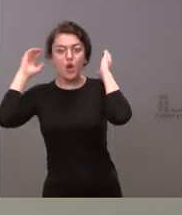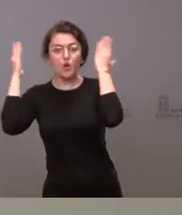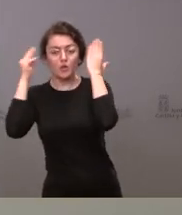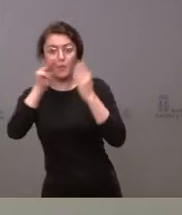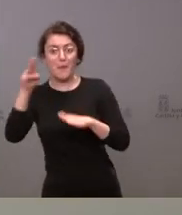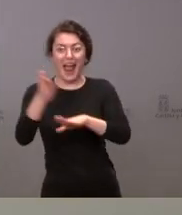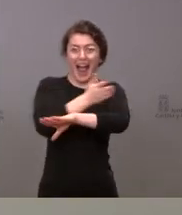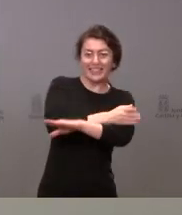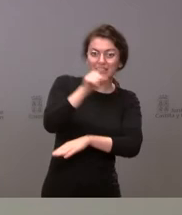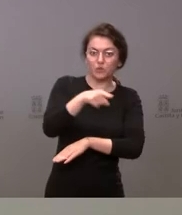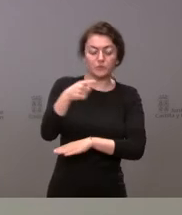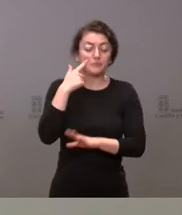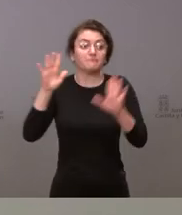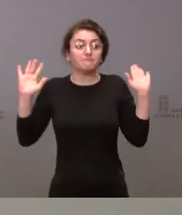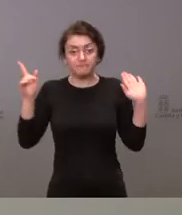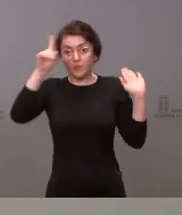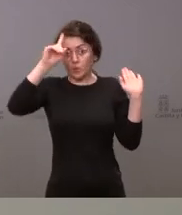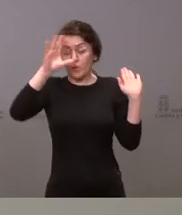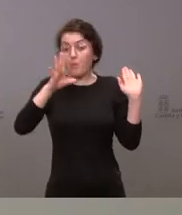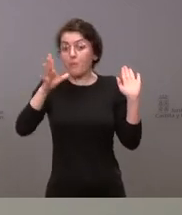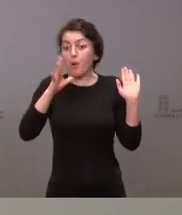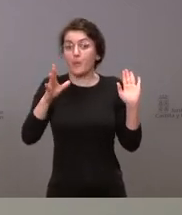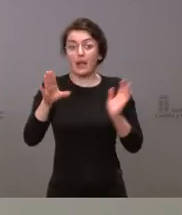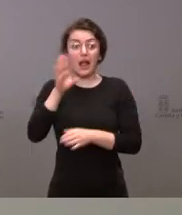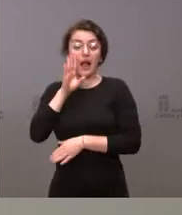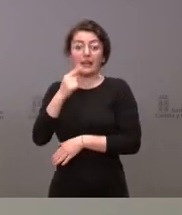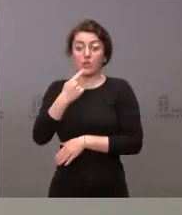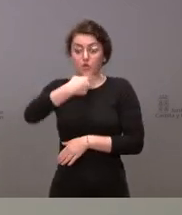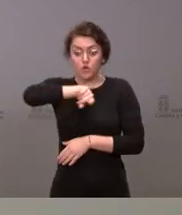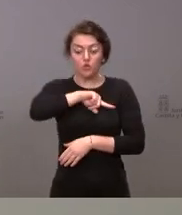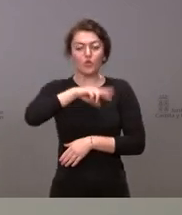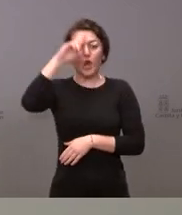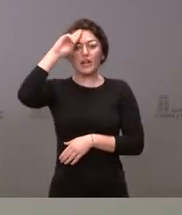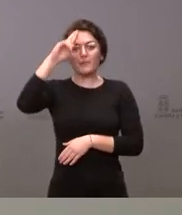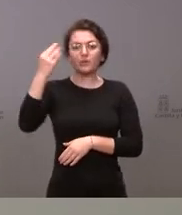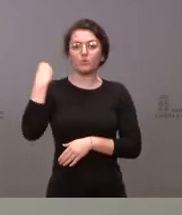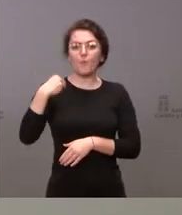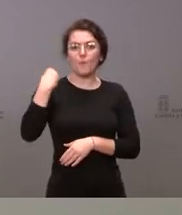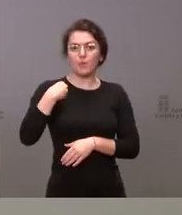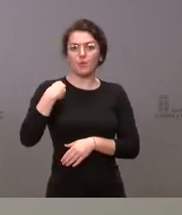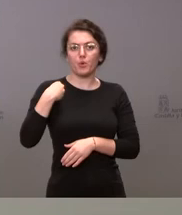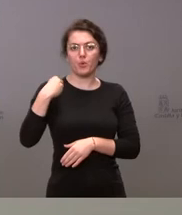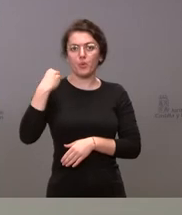descartarlo porque como le he dicho anteriormente lo que hacemos es respetar la decisión que